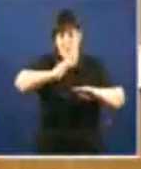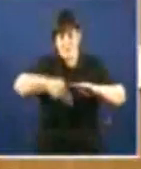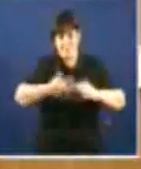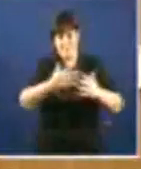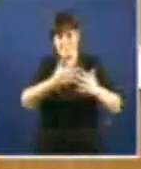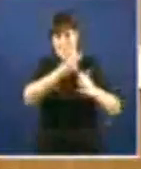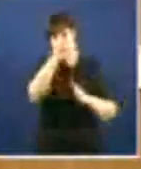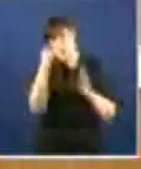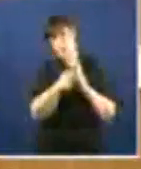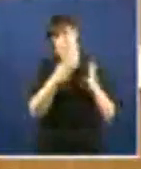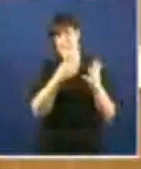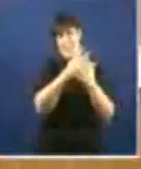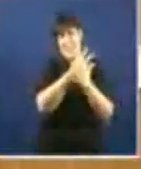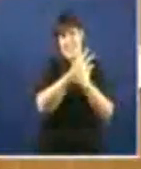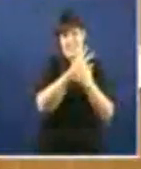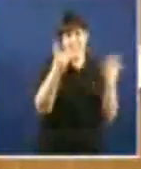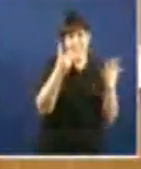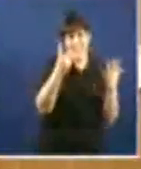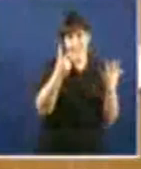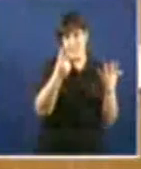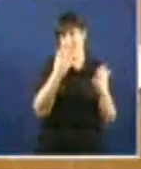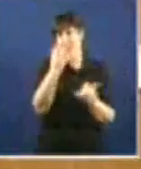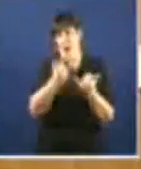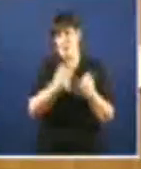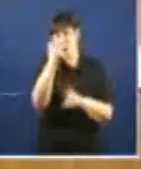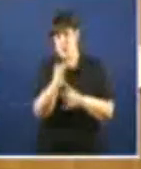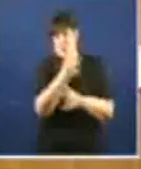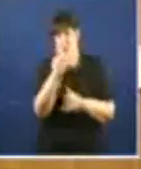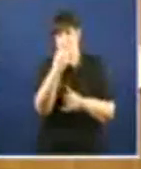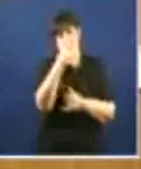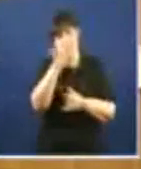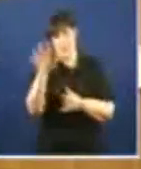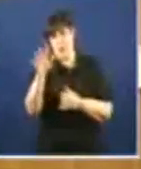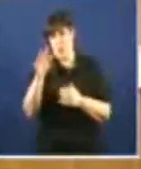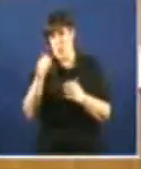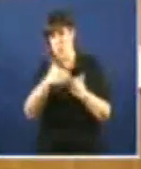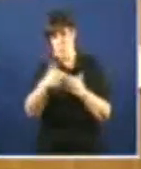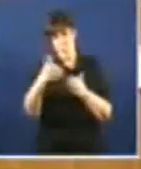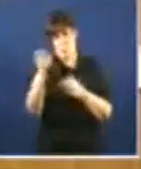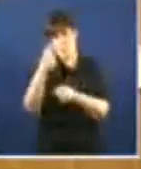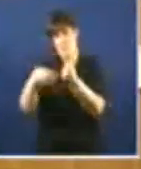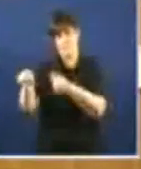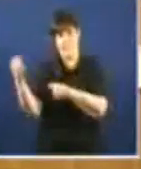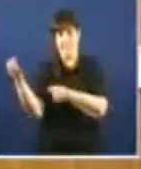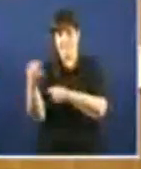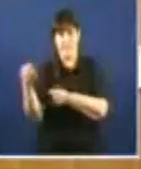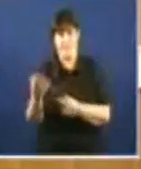millós, e 2018, 13 millós. Bien, tamén facemos unha proposición para que se